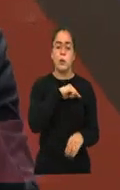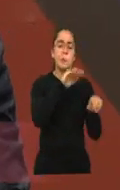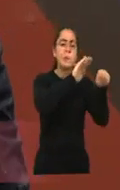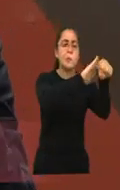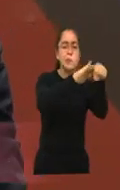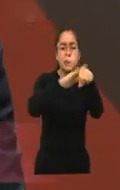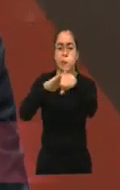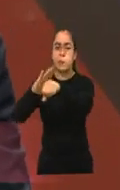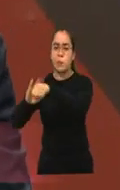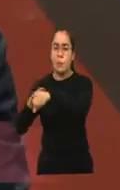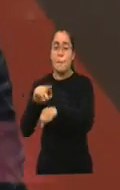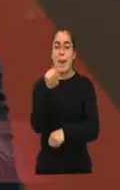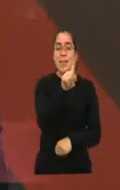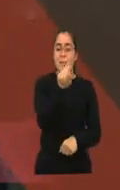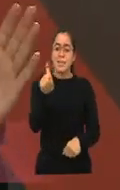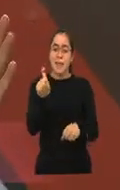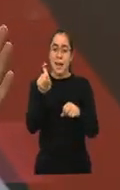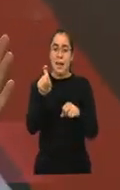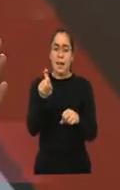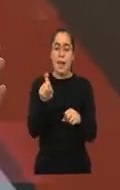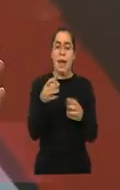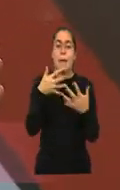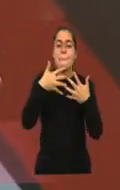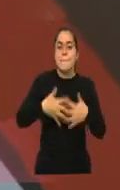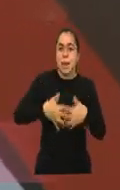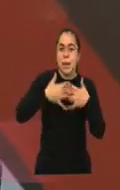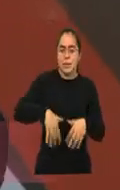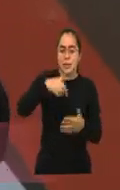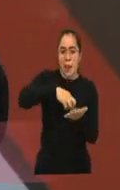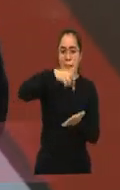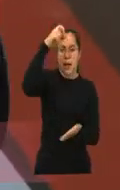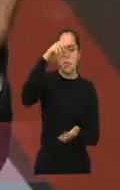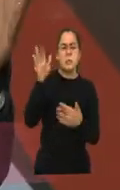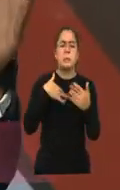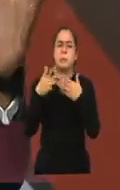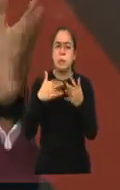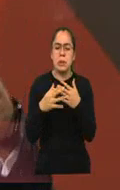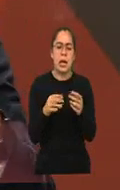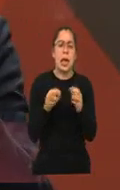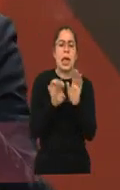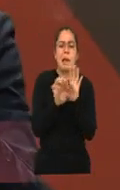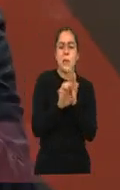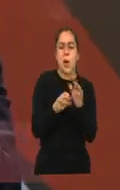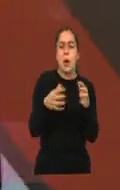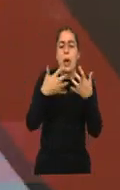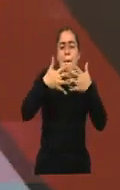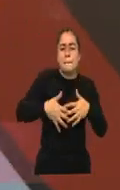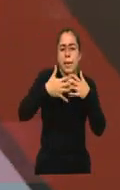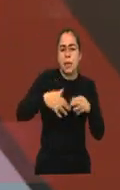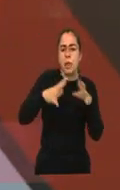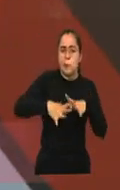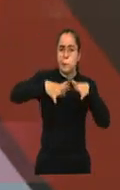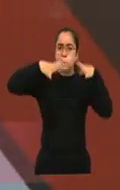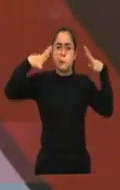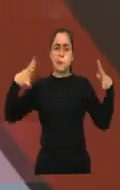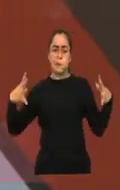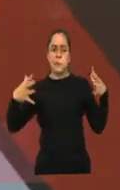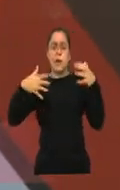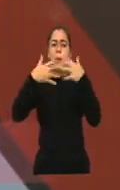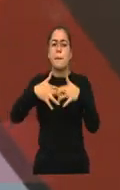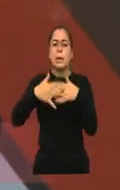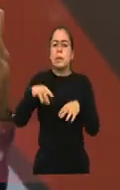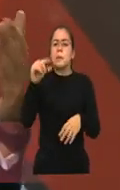100 empresas en el país, no importa el tamaño de la empresa, pueden ser empresas muy grandes, pueden ser empresas pequeñas,